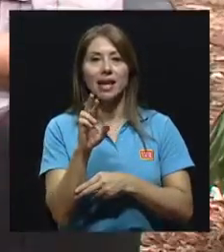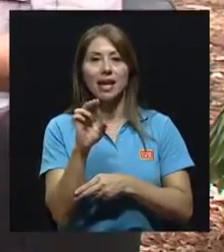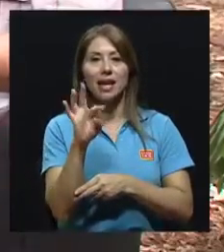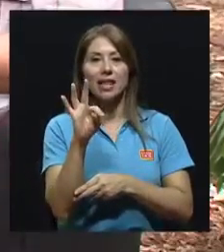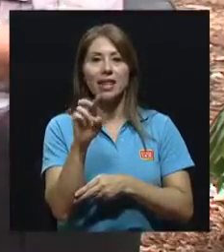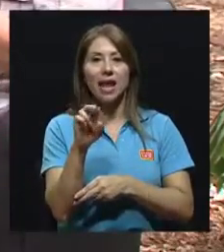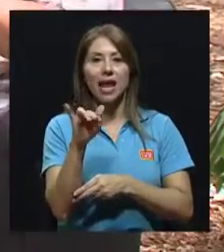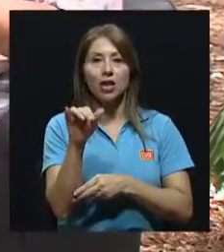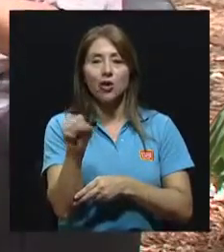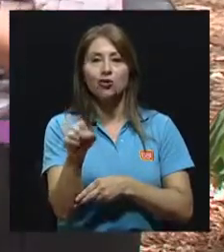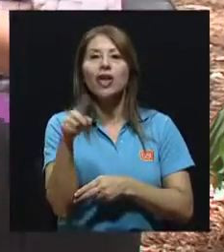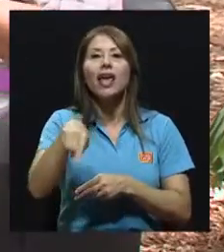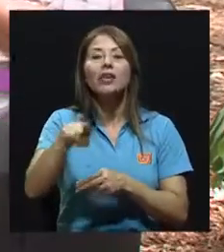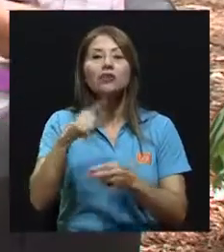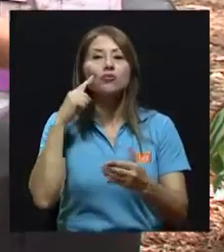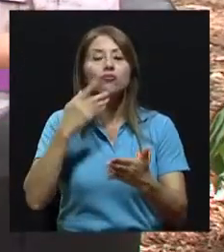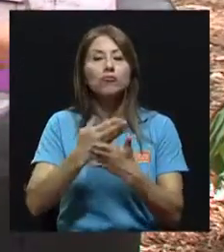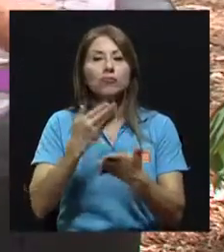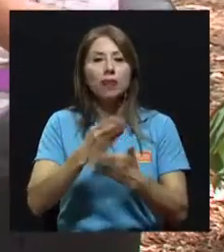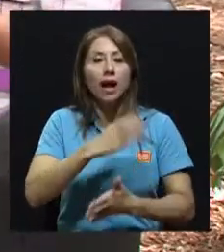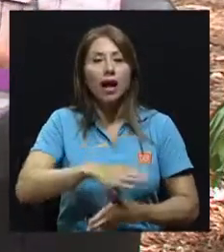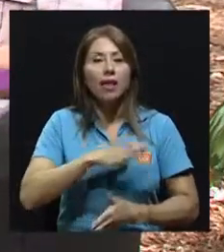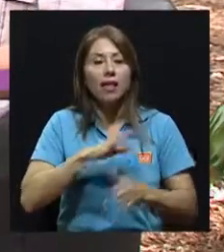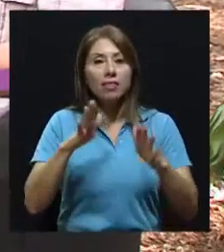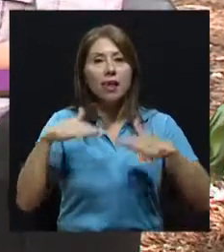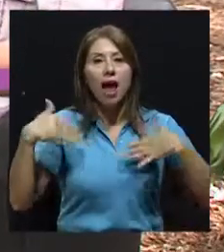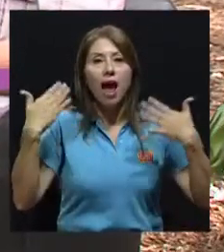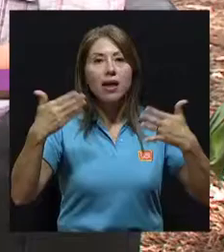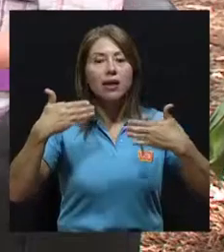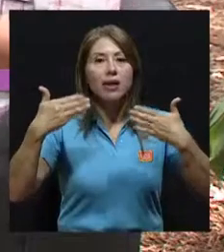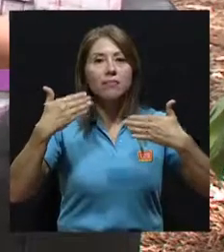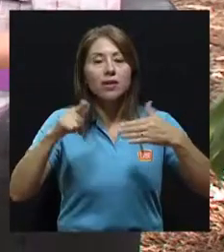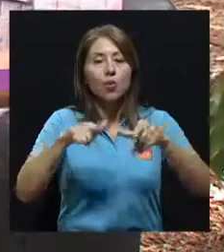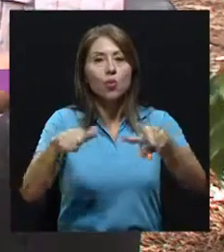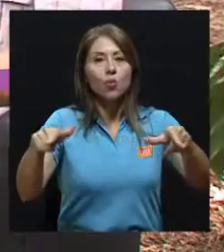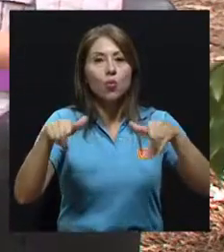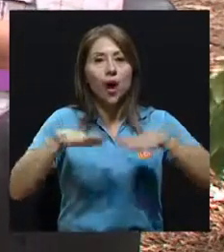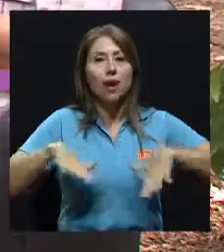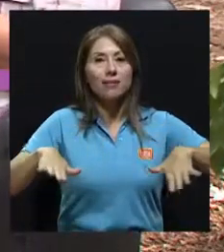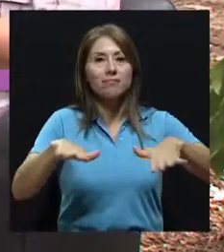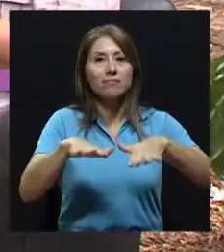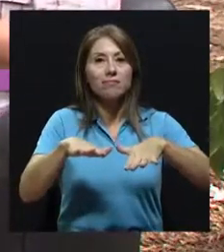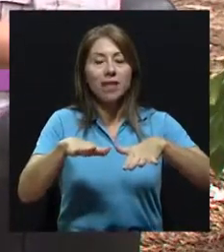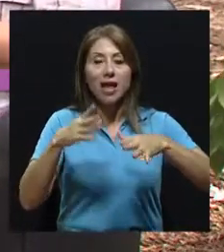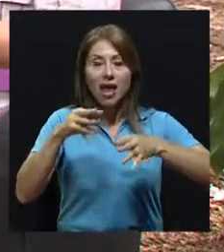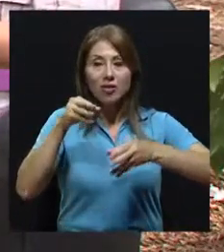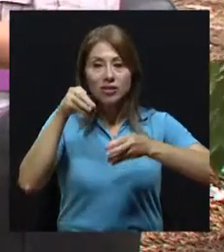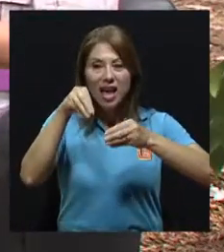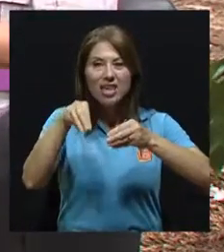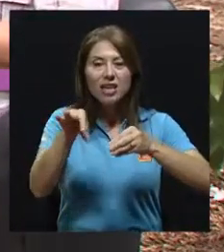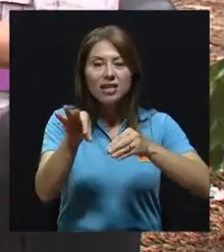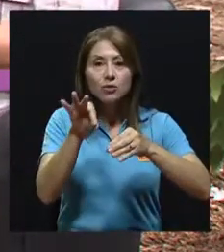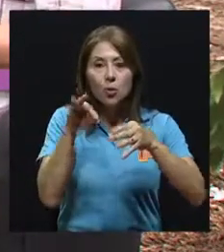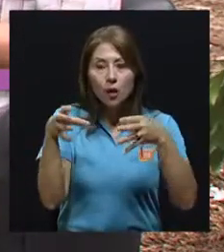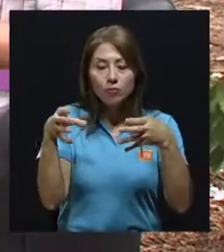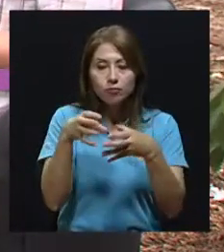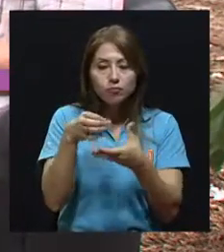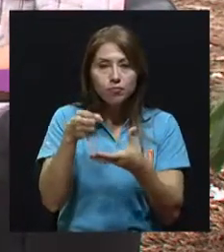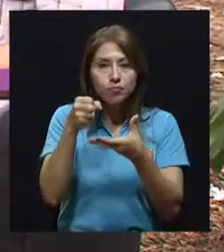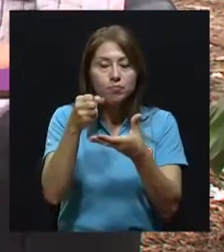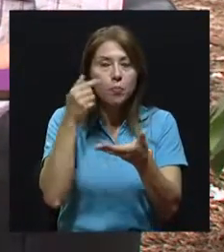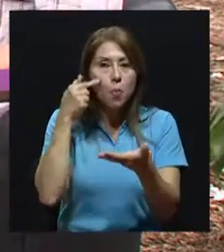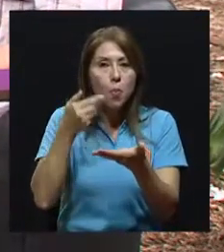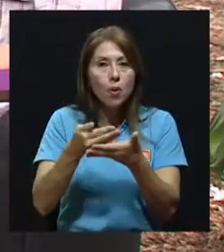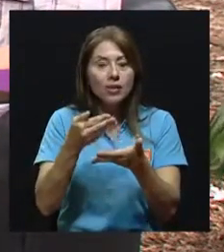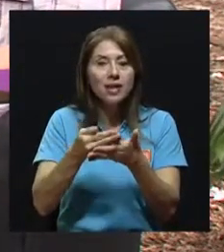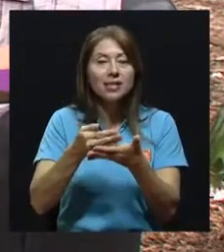de la calidad del aire de un lugar, de una zona, y bueno, entre ellos están las partículas, las partículas es